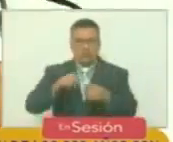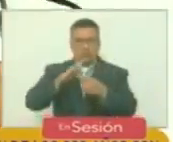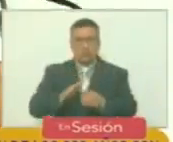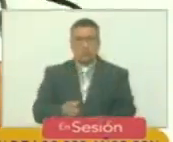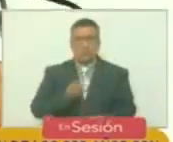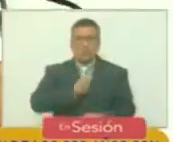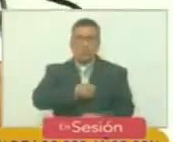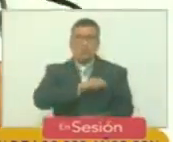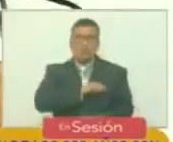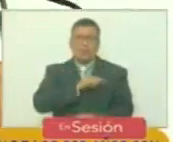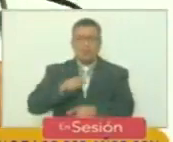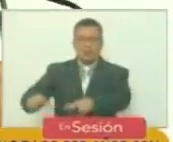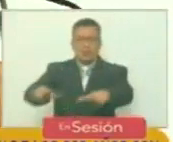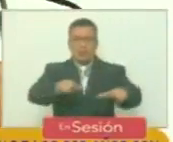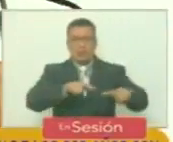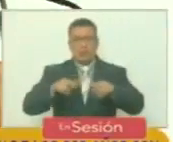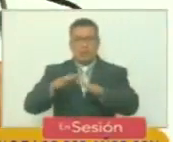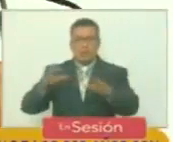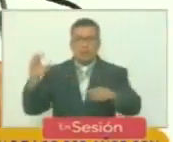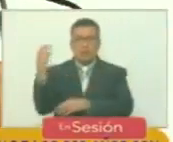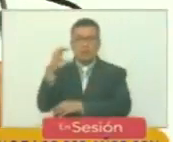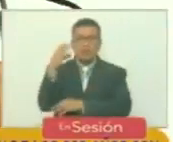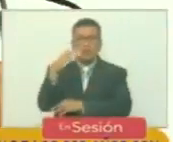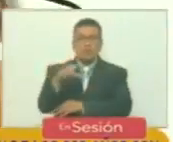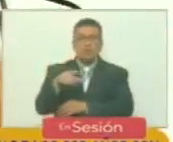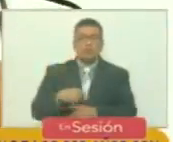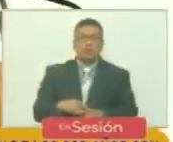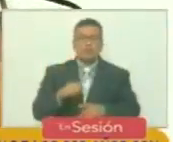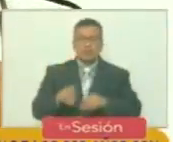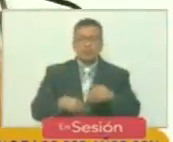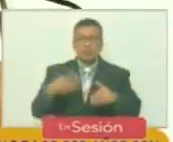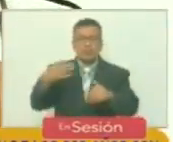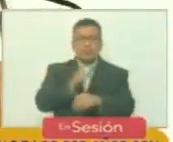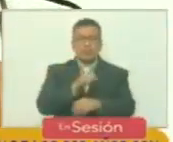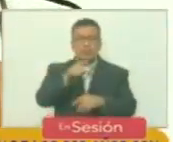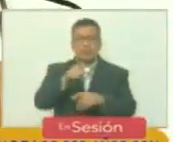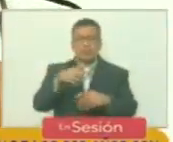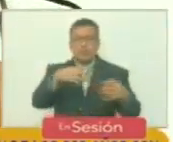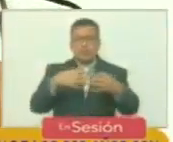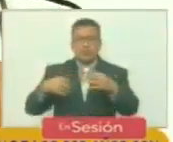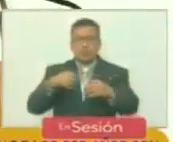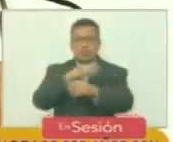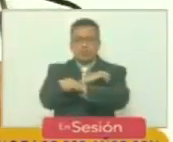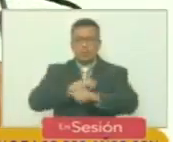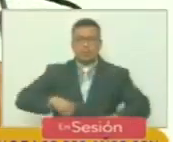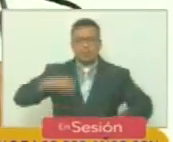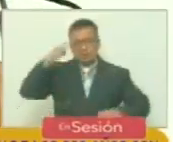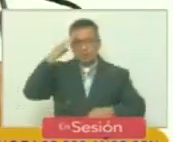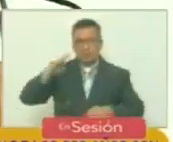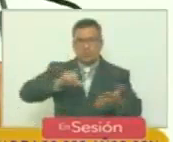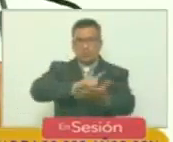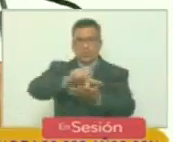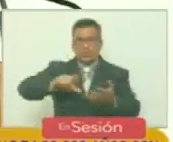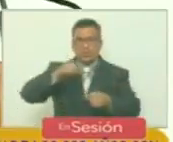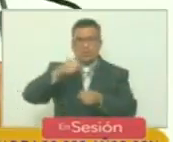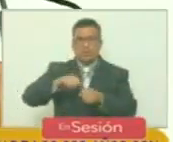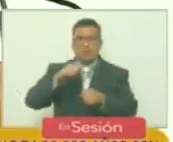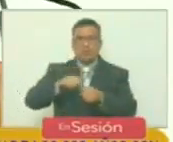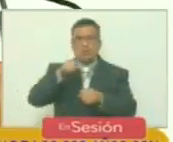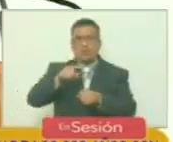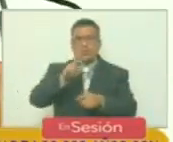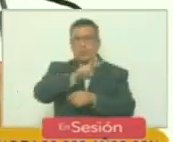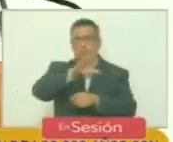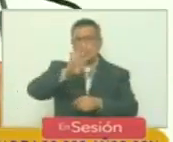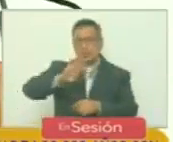Español en el territorio de la Gran Colombia que se alcanzó por medio del combate naval, la batalla naval del lago de Maracaibo, ese